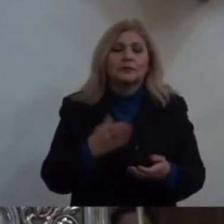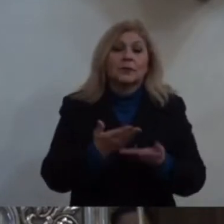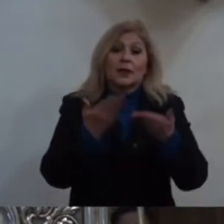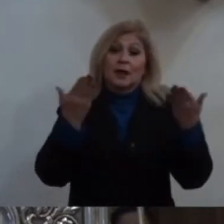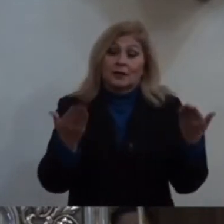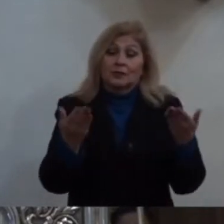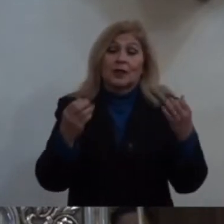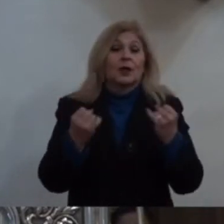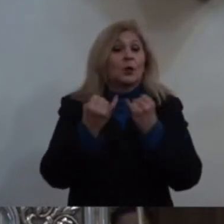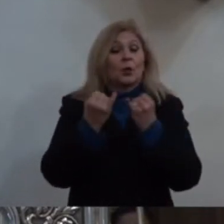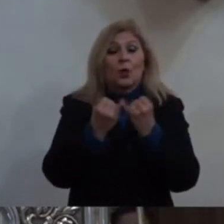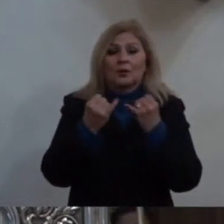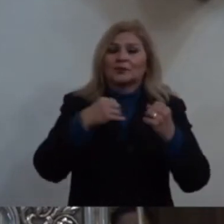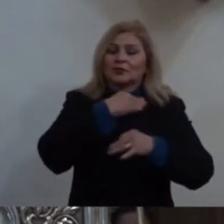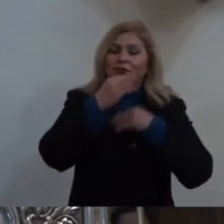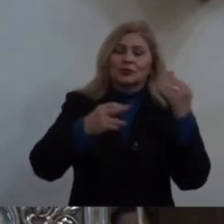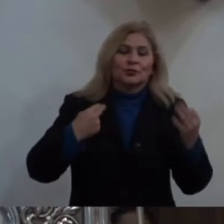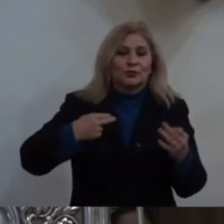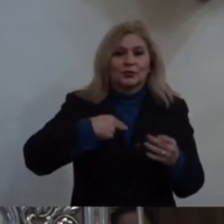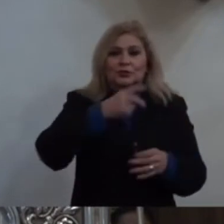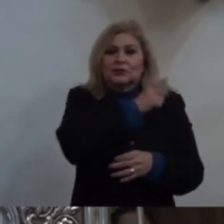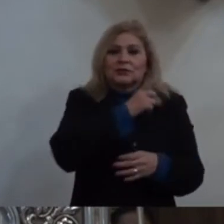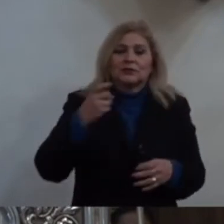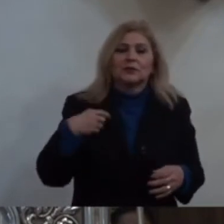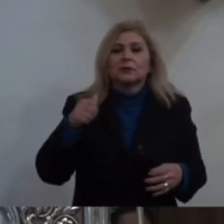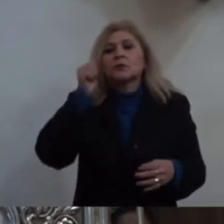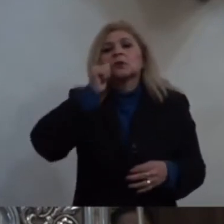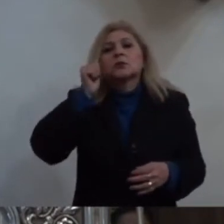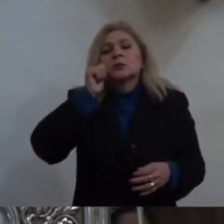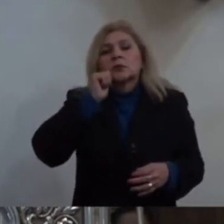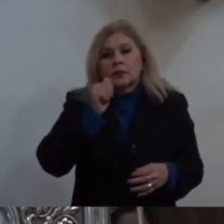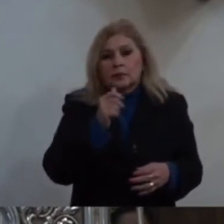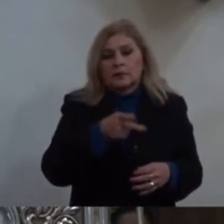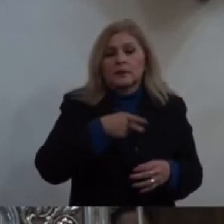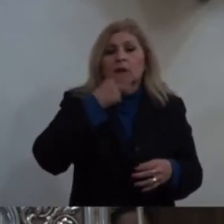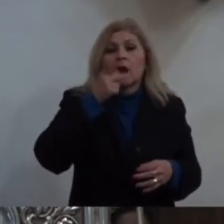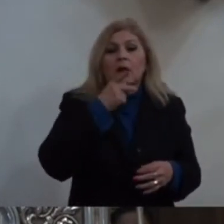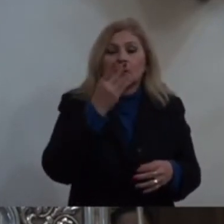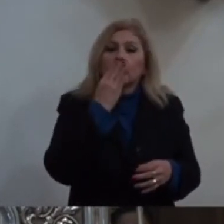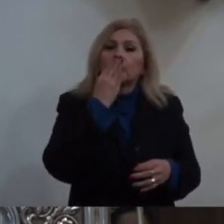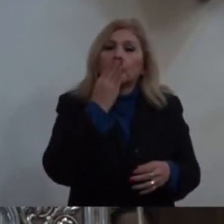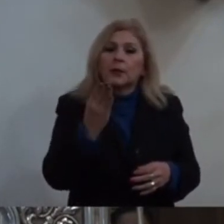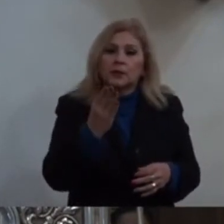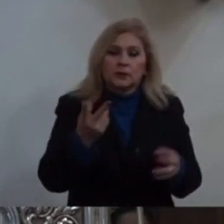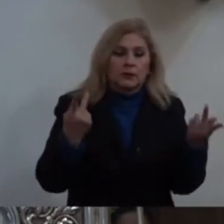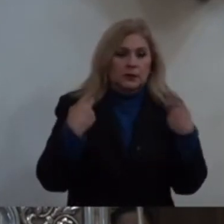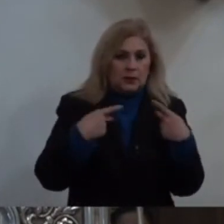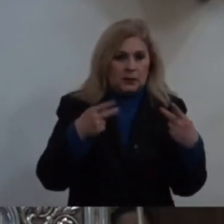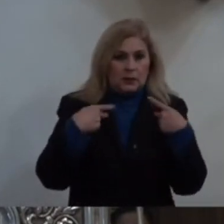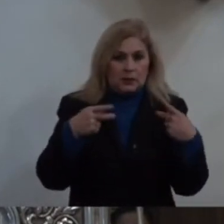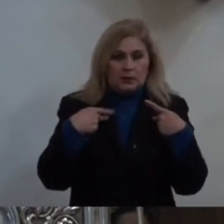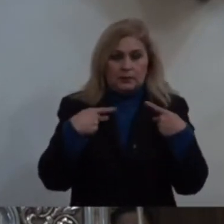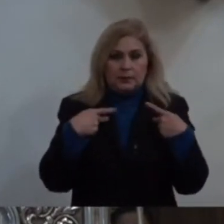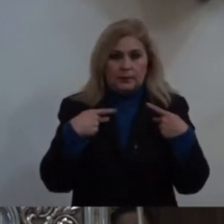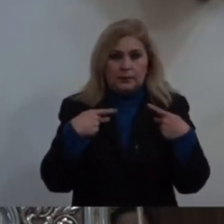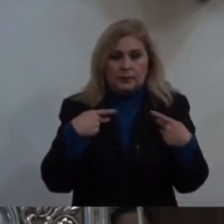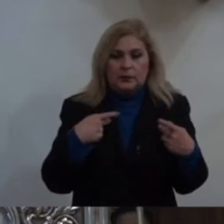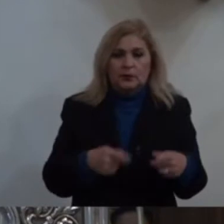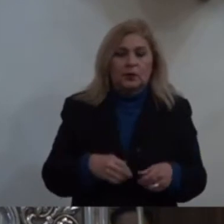una bendición Todos tenemos Un valor incalculable